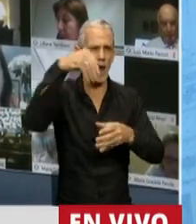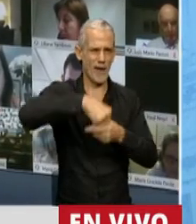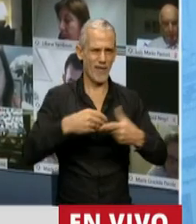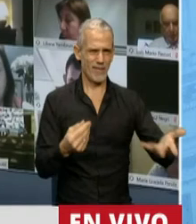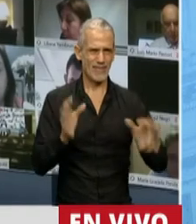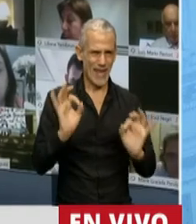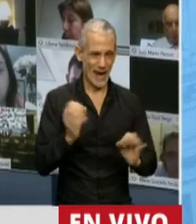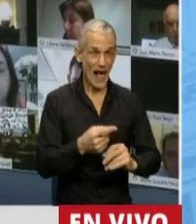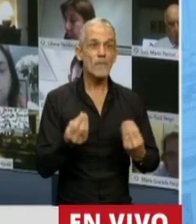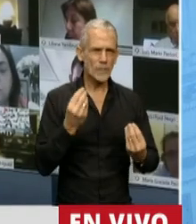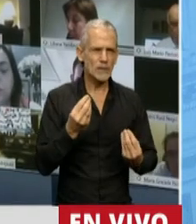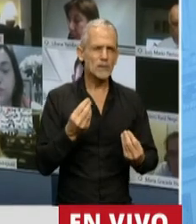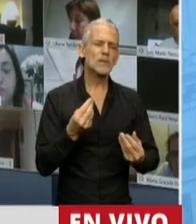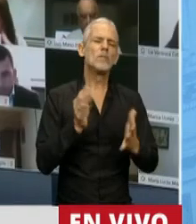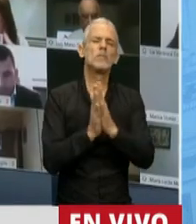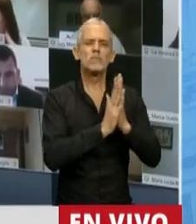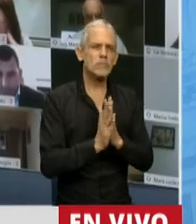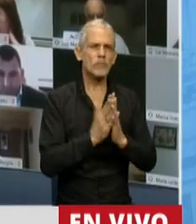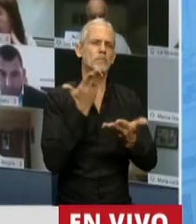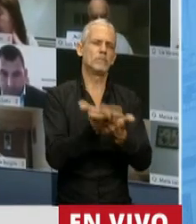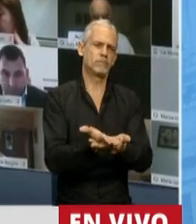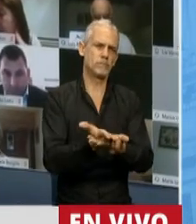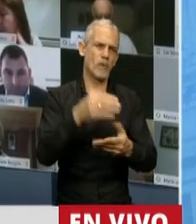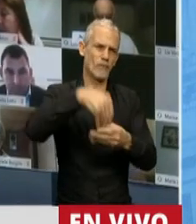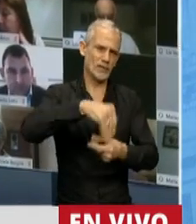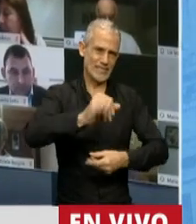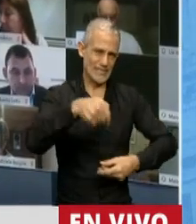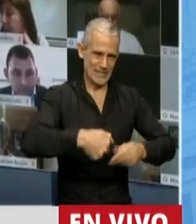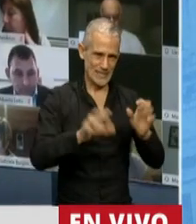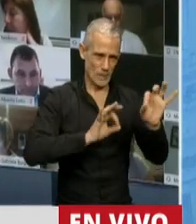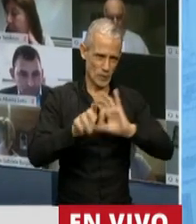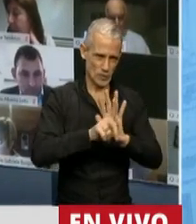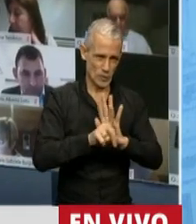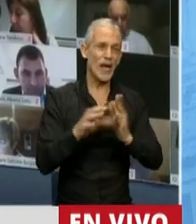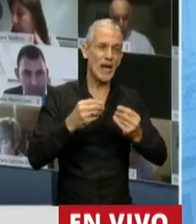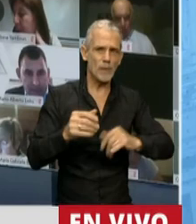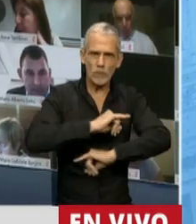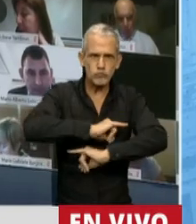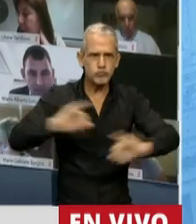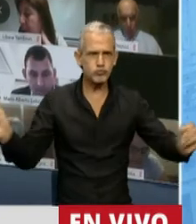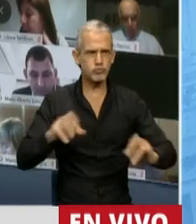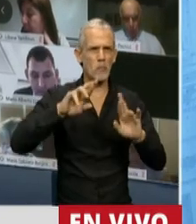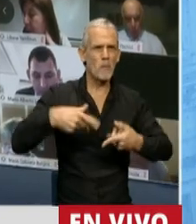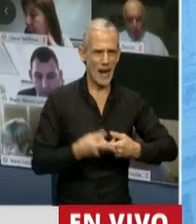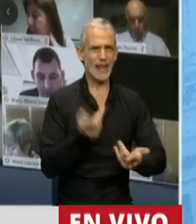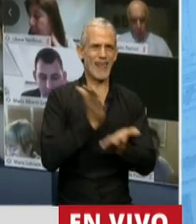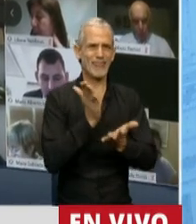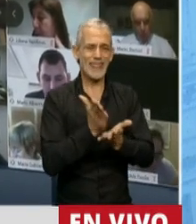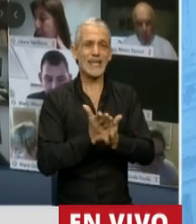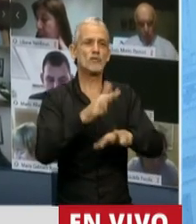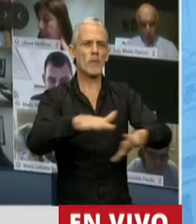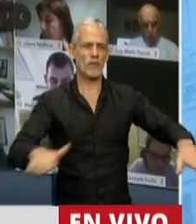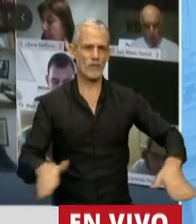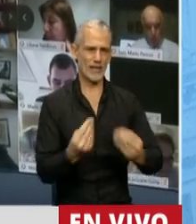porque es un grano más en la posibilidad de encadenar políticas públicas en clave de derechos para las